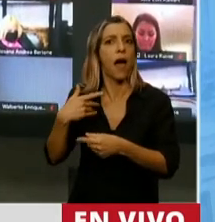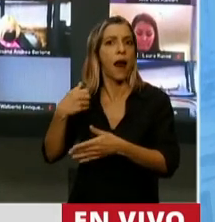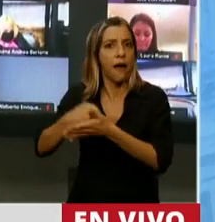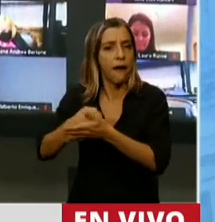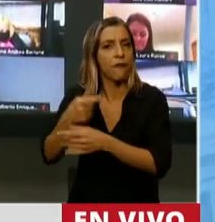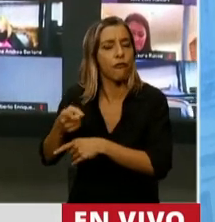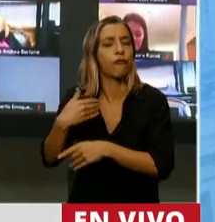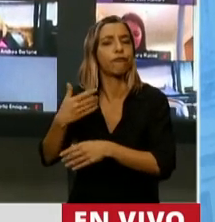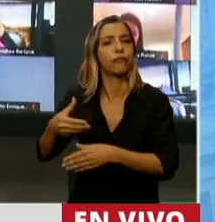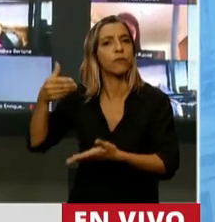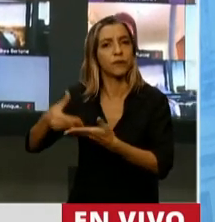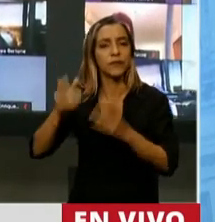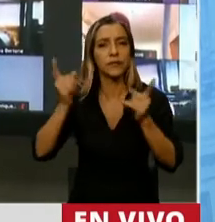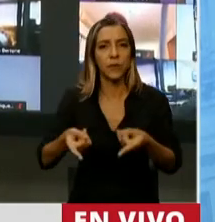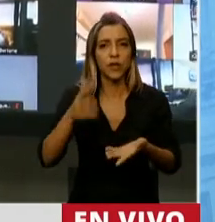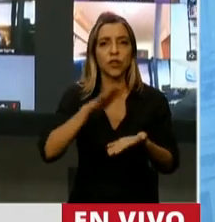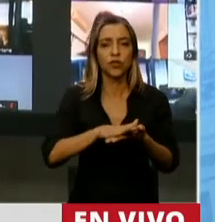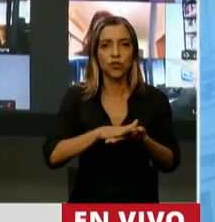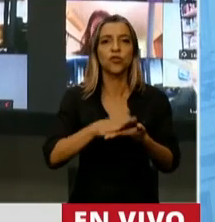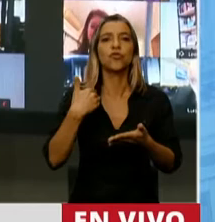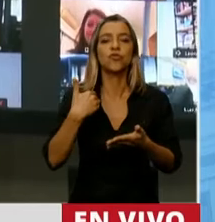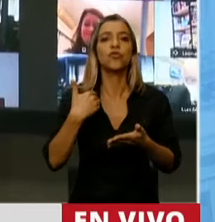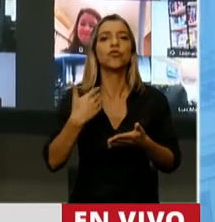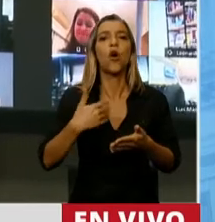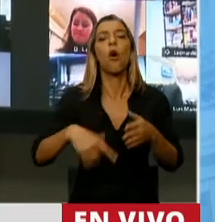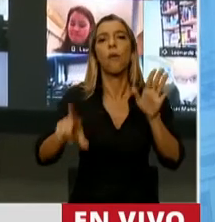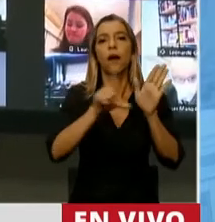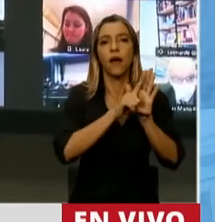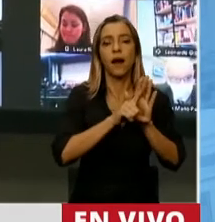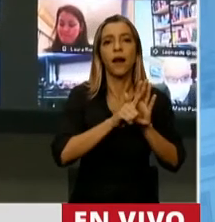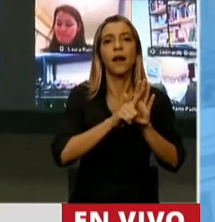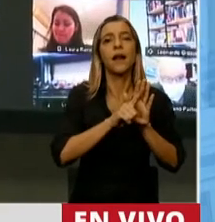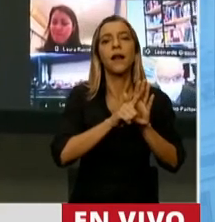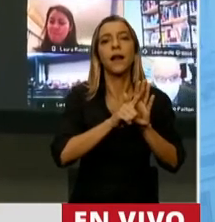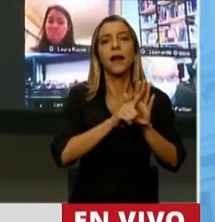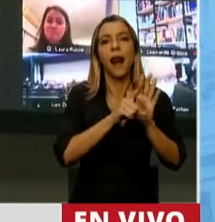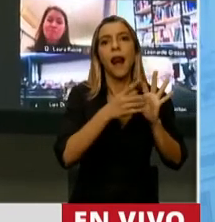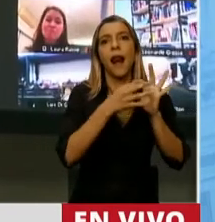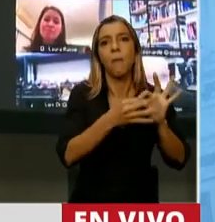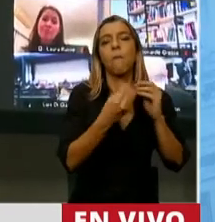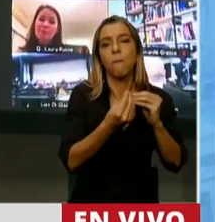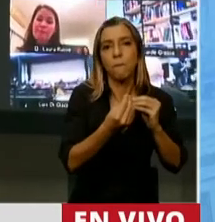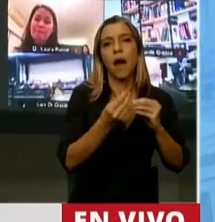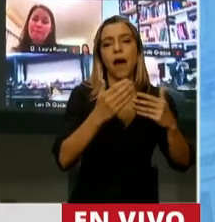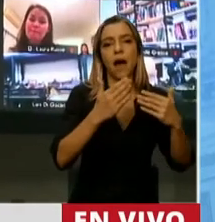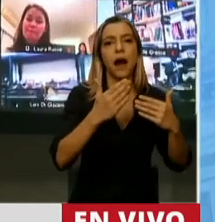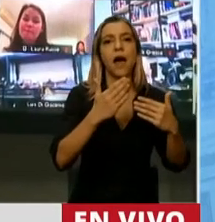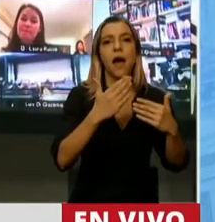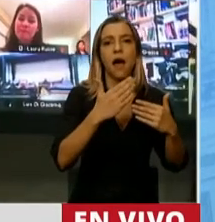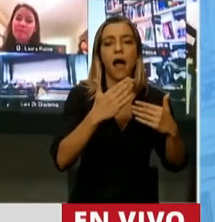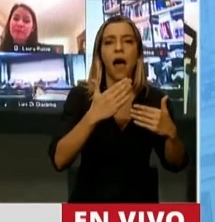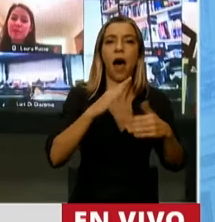21 destina para la deuda pública 665.000 millones de pesos, deuda que no